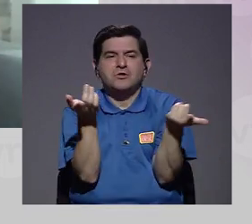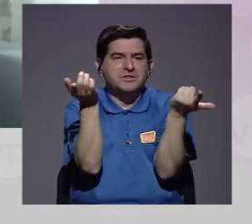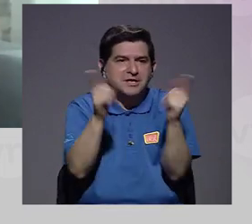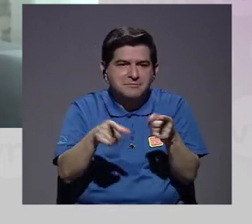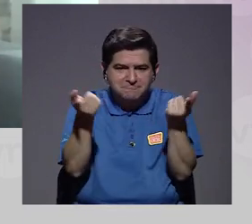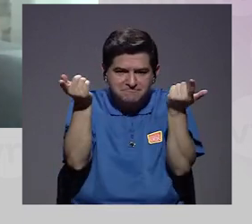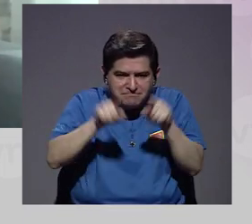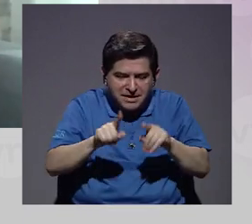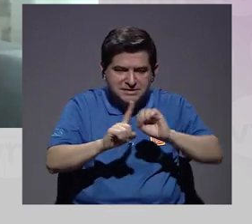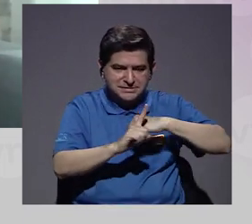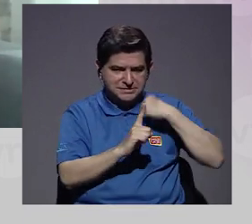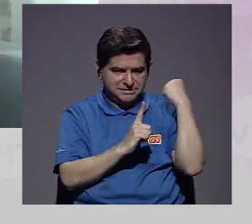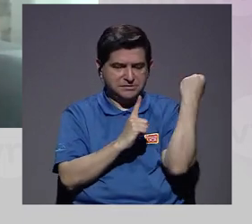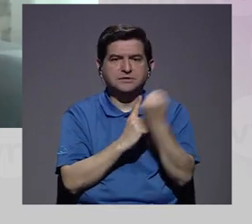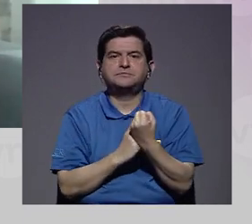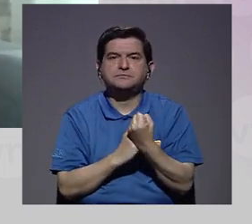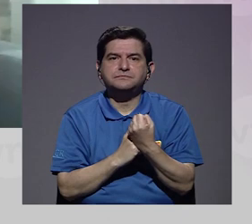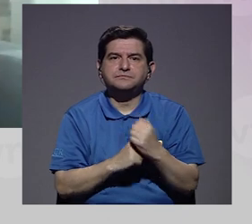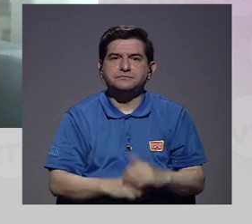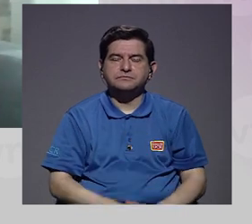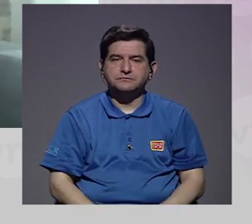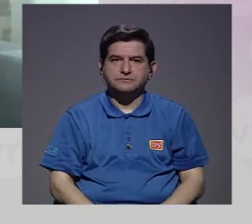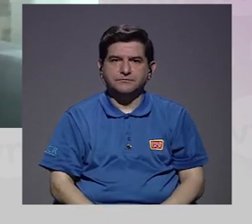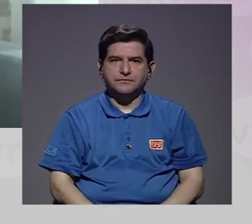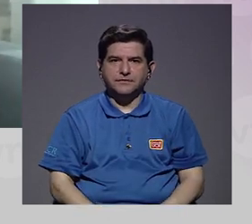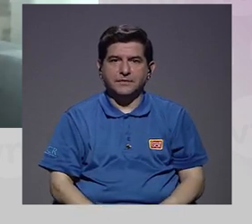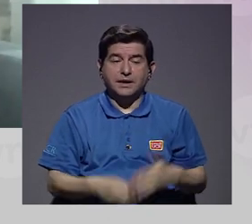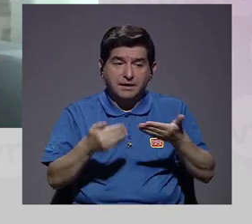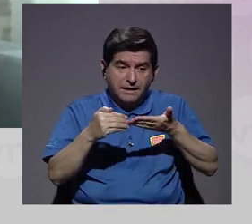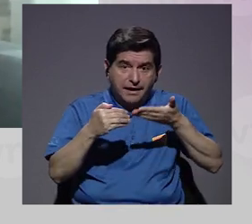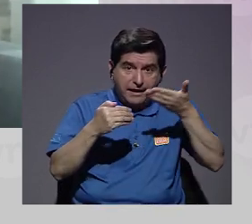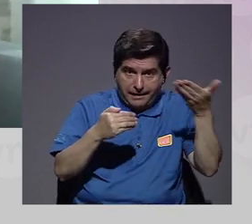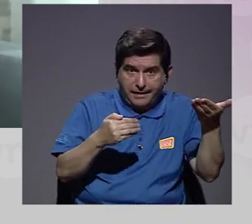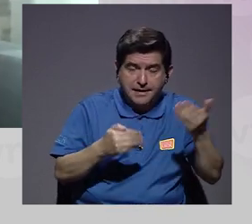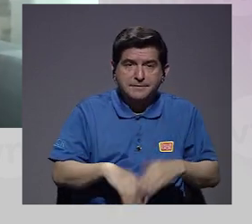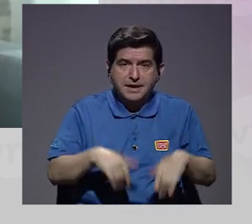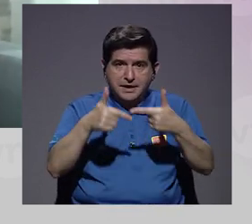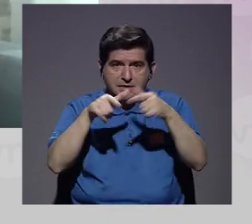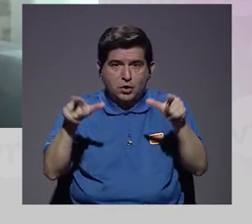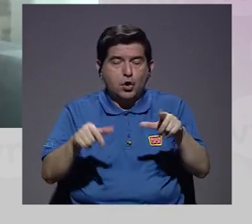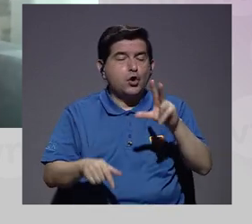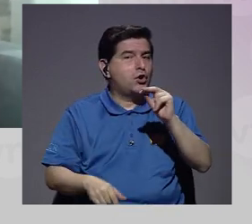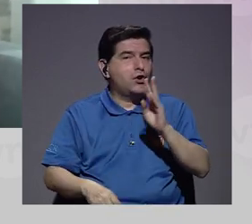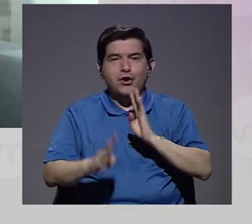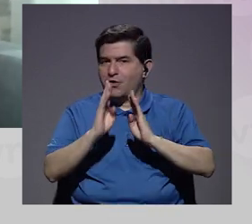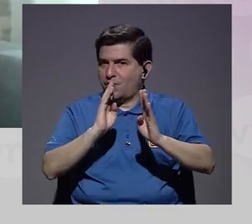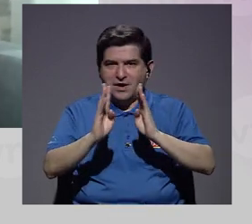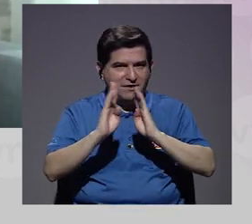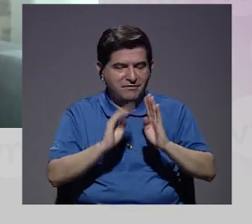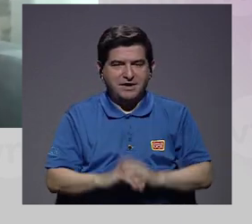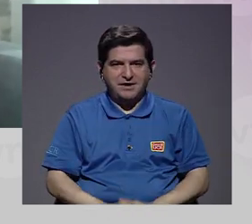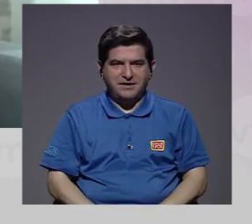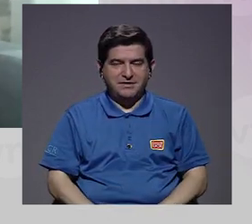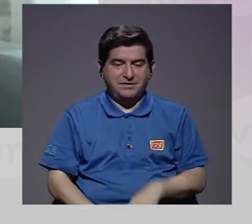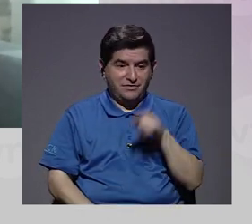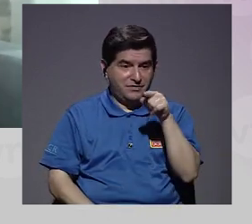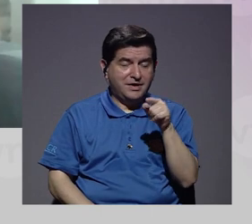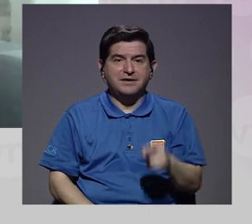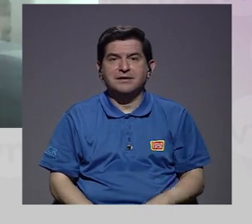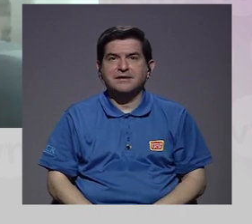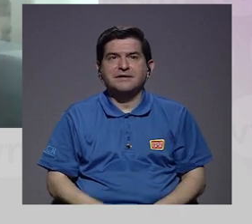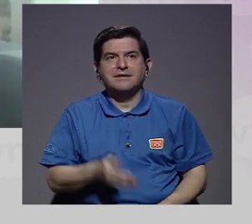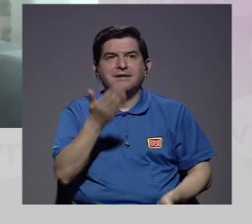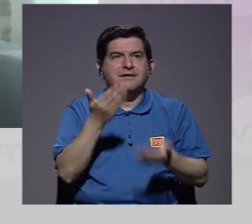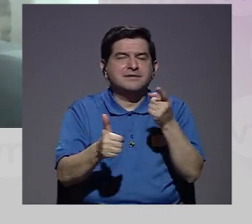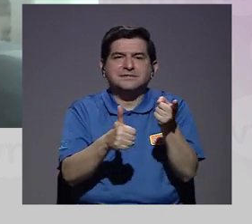montón de fenómenos o de cosas que suceden. Incluso el elemento del lenguaje no verbal es como